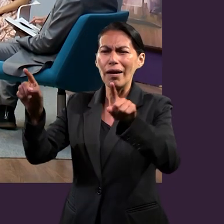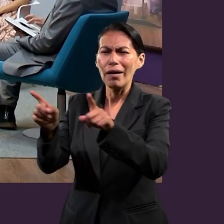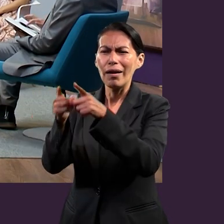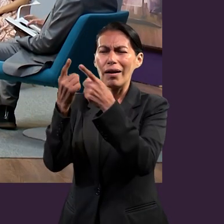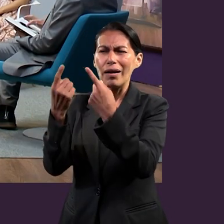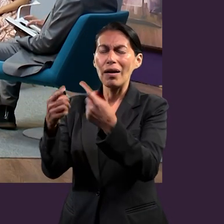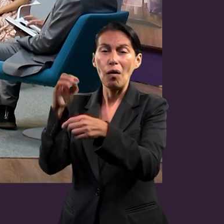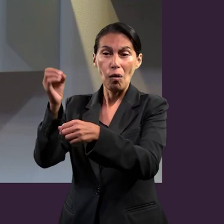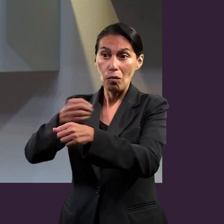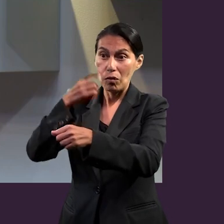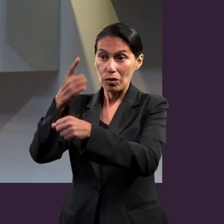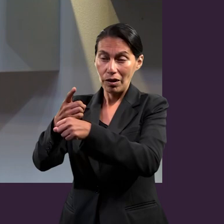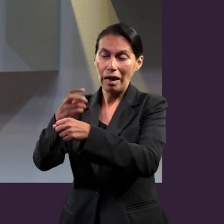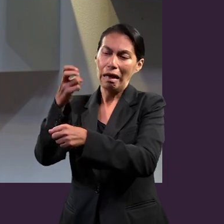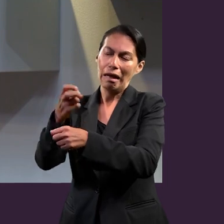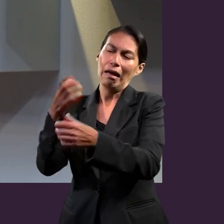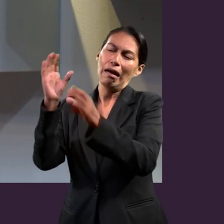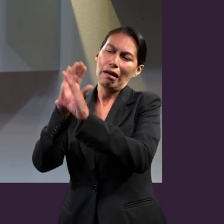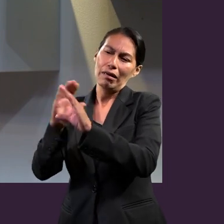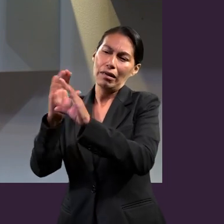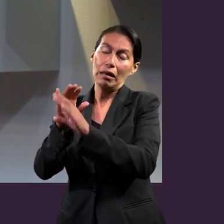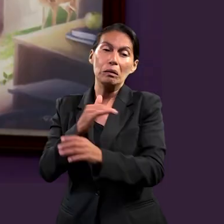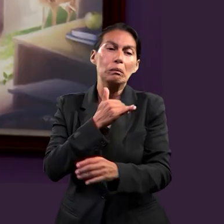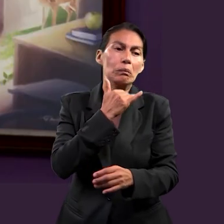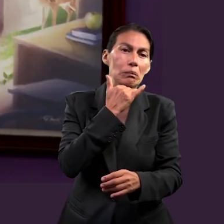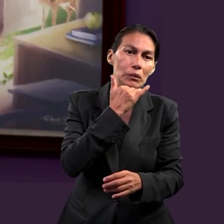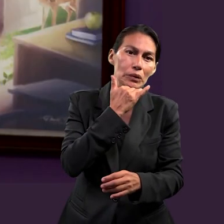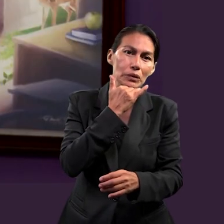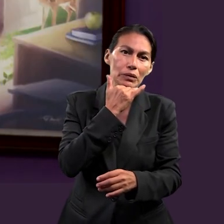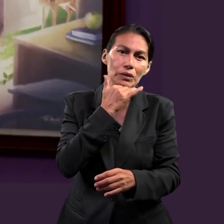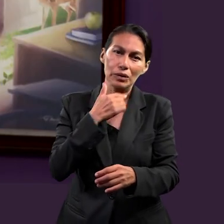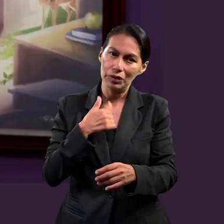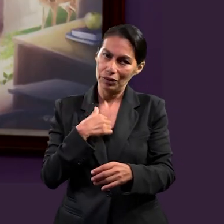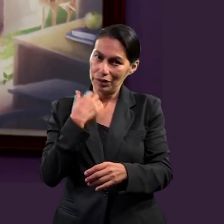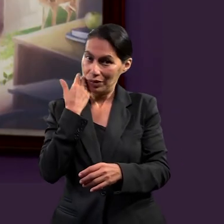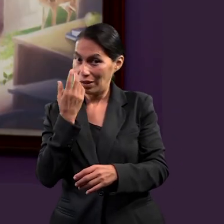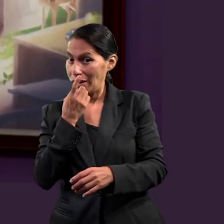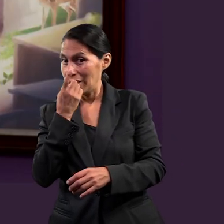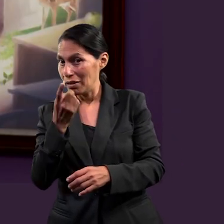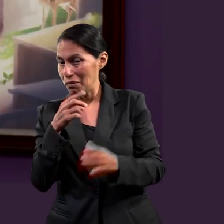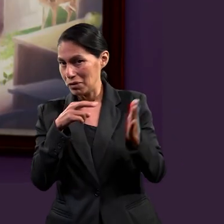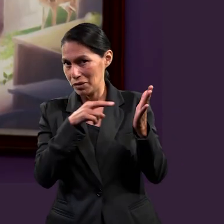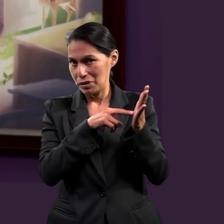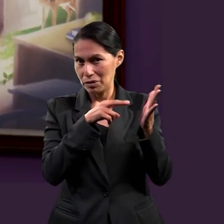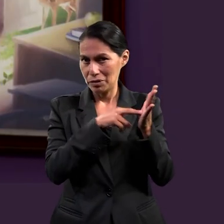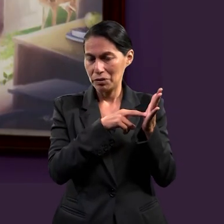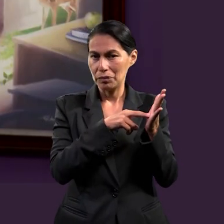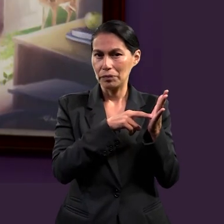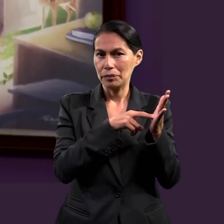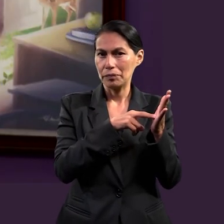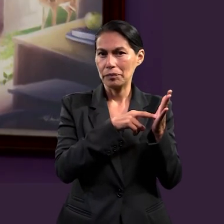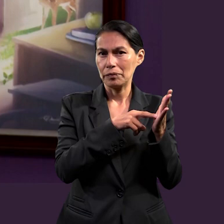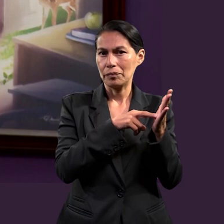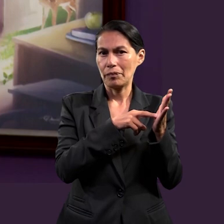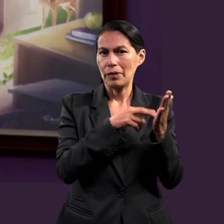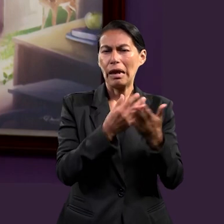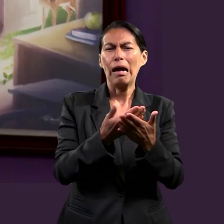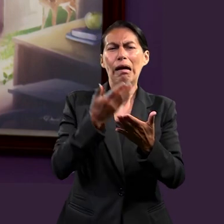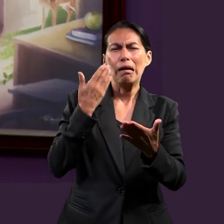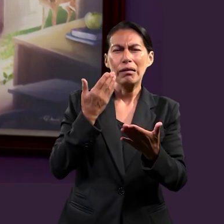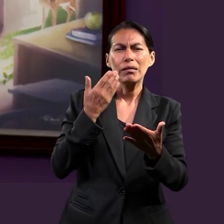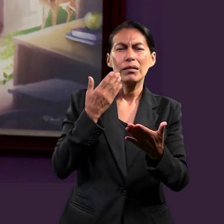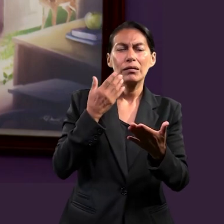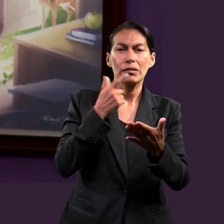tener esos espacios. Perdón. Adelante. Me gustaría agregar un versículo de lo que estuvimos